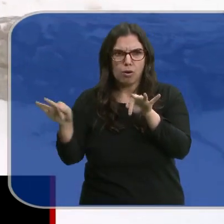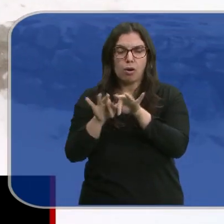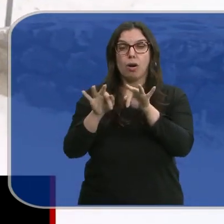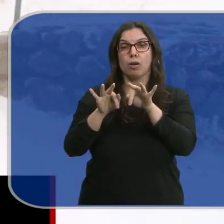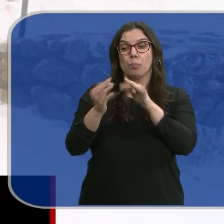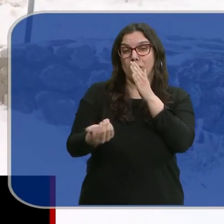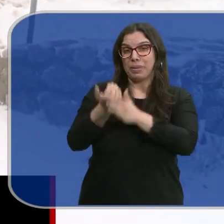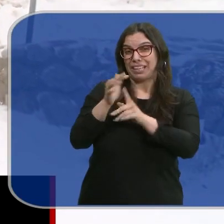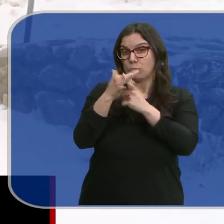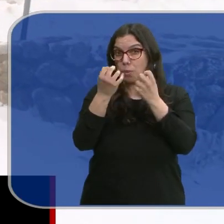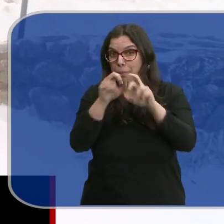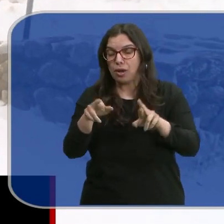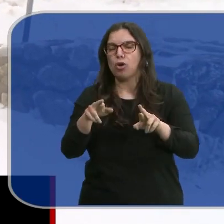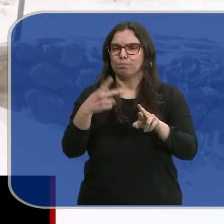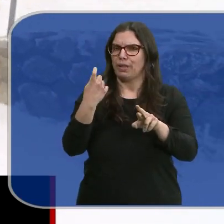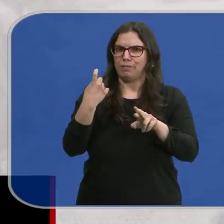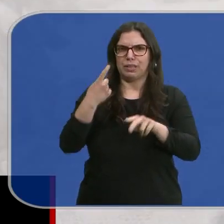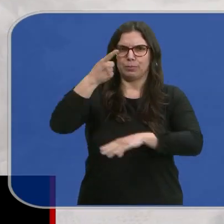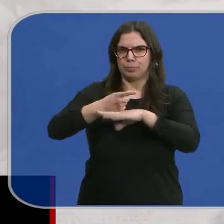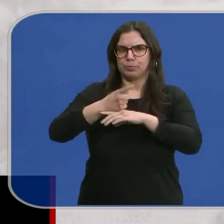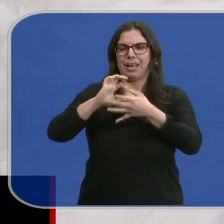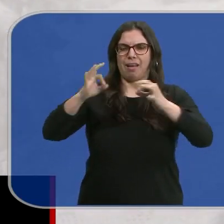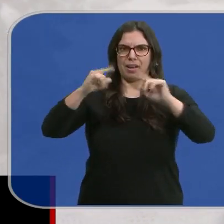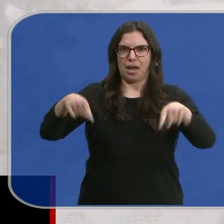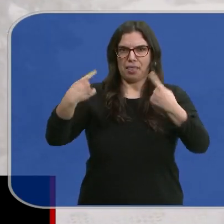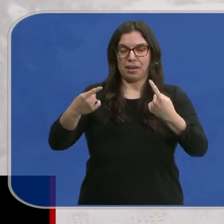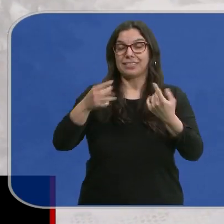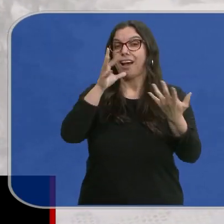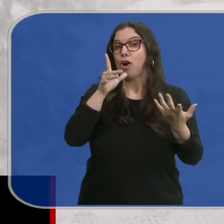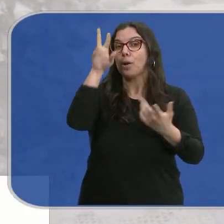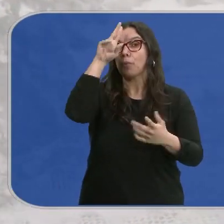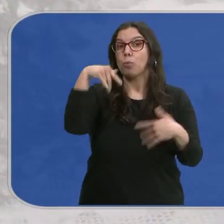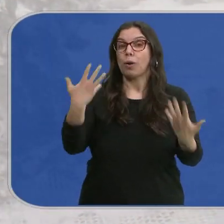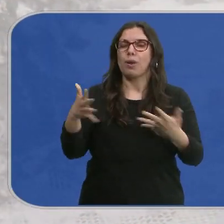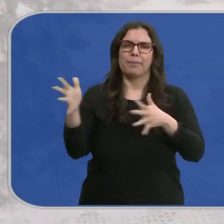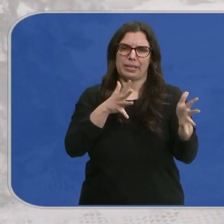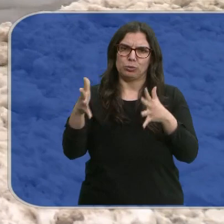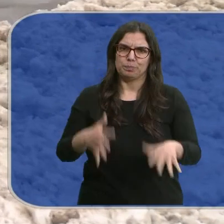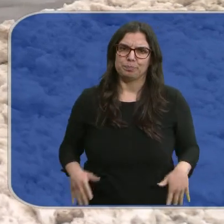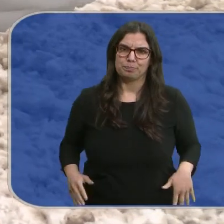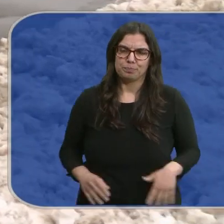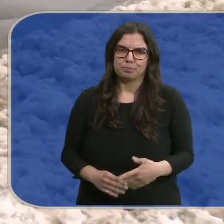peores momentos de la mañana ha sido necesario el uso de cadenas en el puerto. Ahora lo que preocupa es el viento.